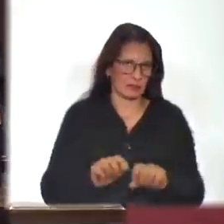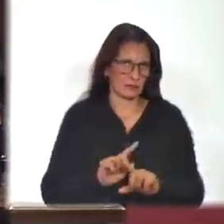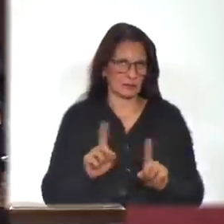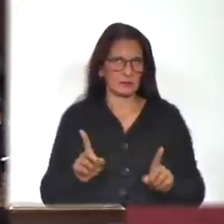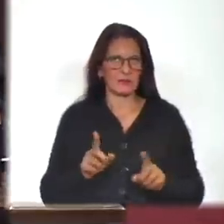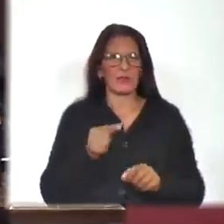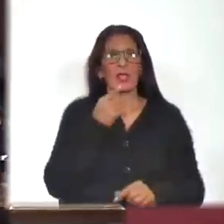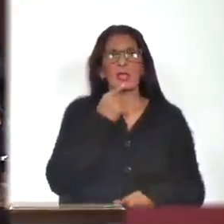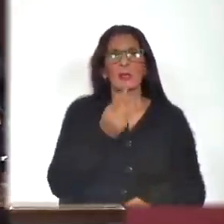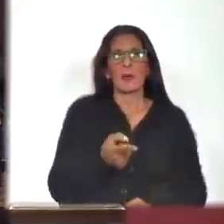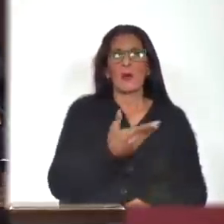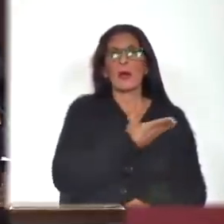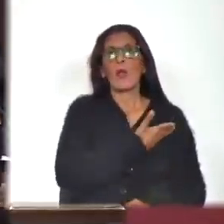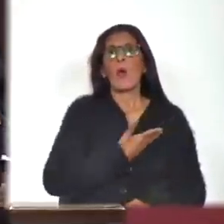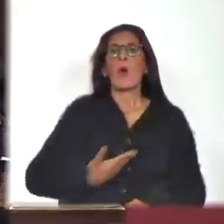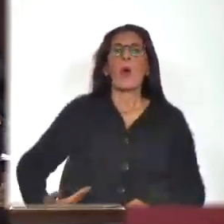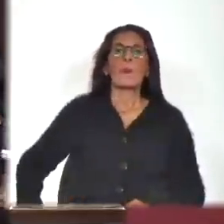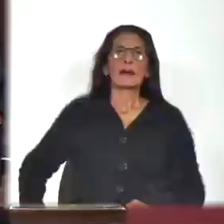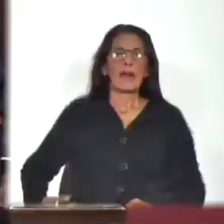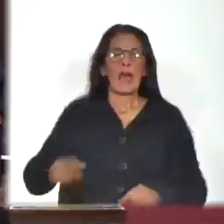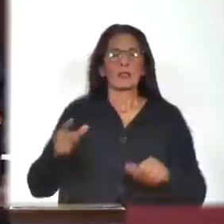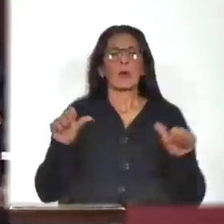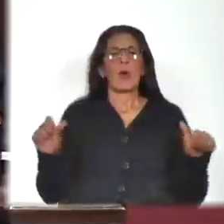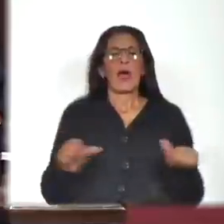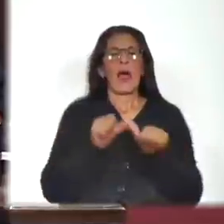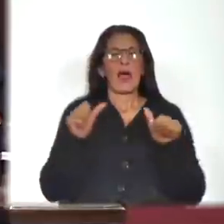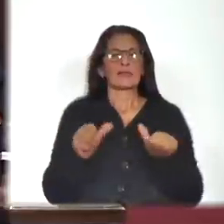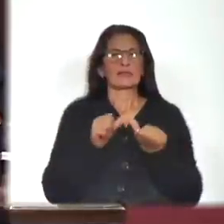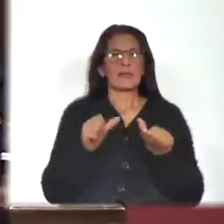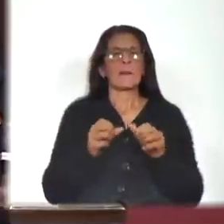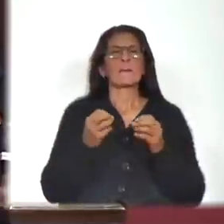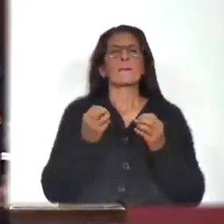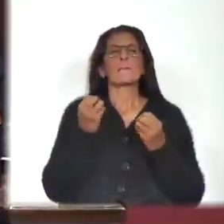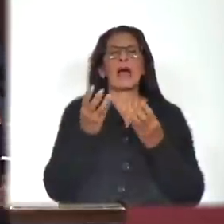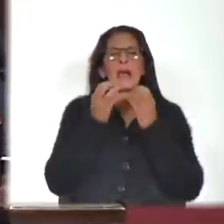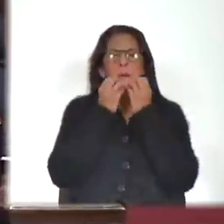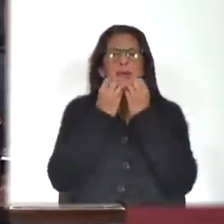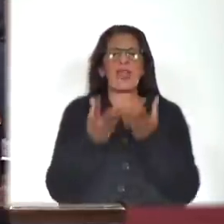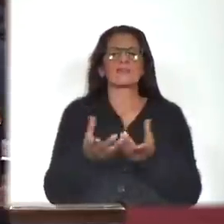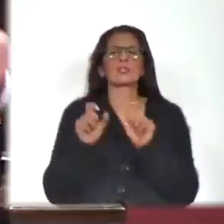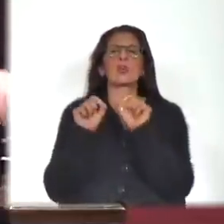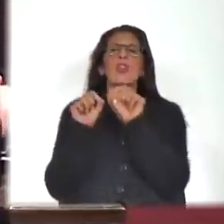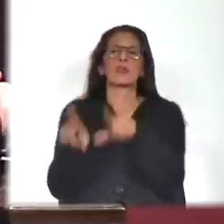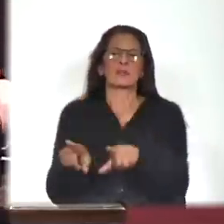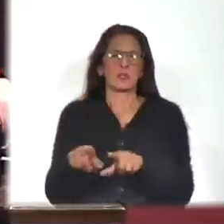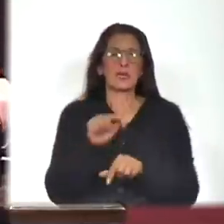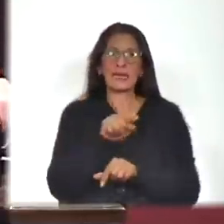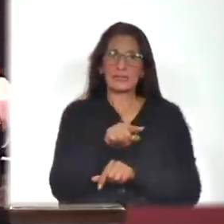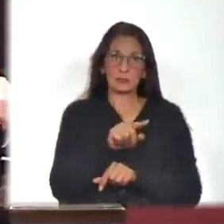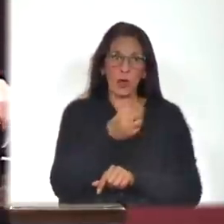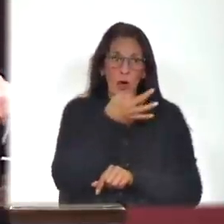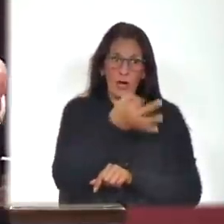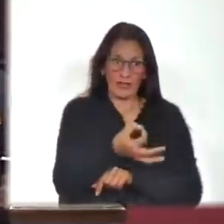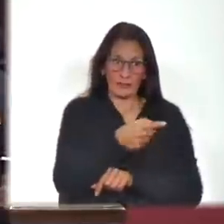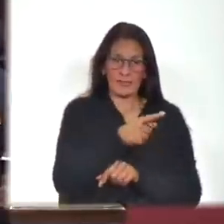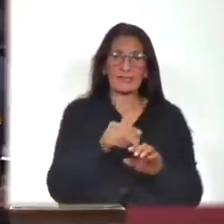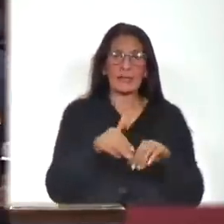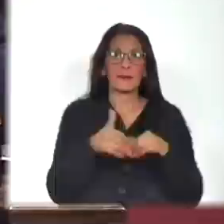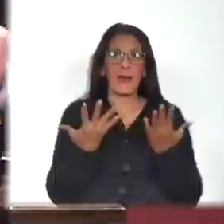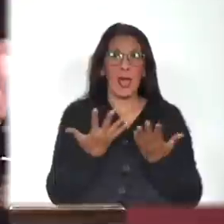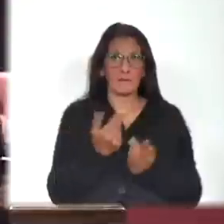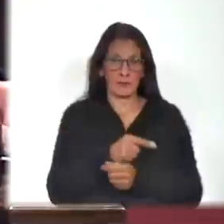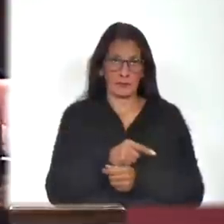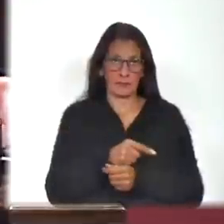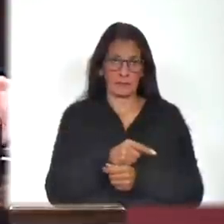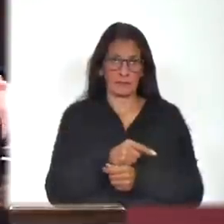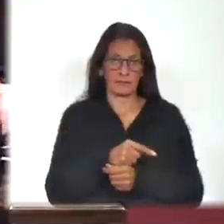gobernantes actúan para beneficiarse ellos mismos. Eso es gravísimo, eso es